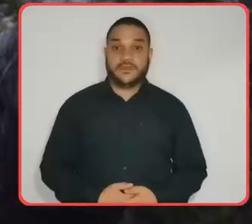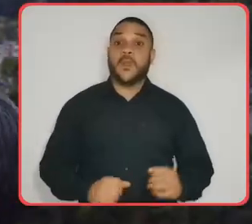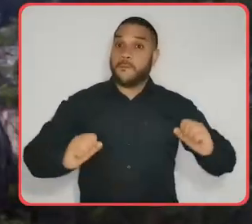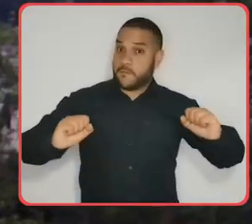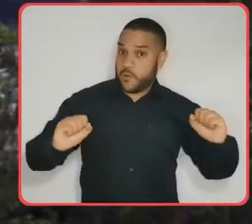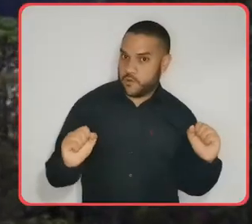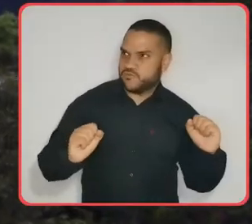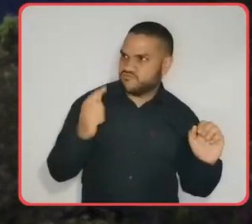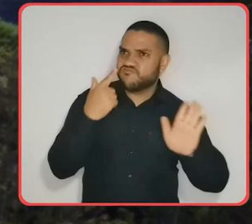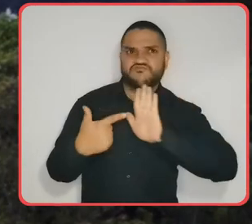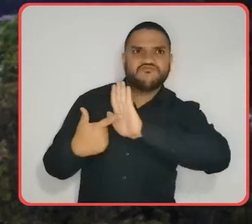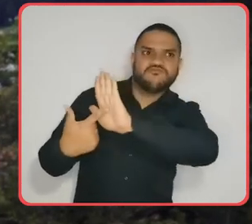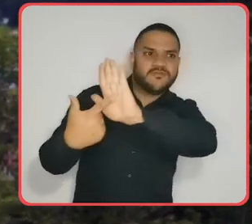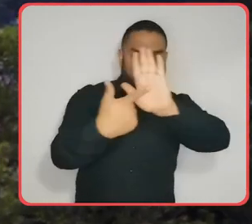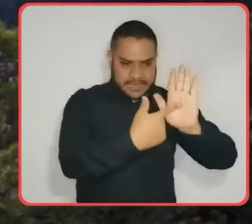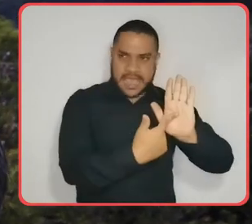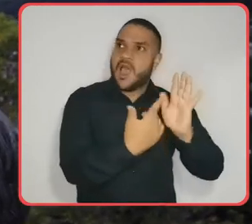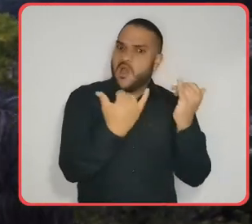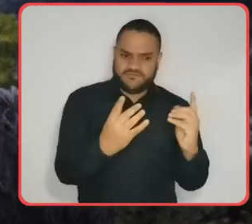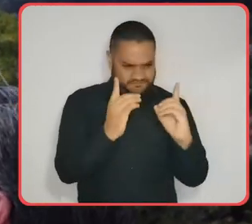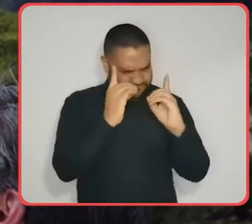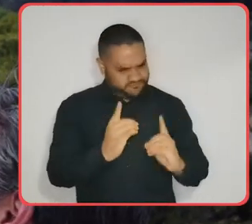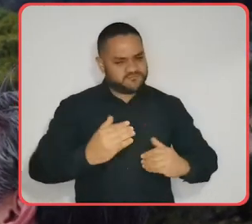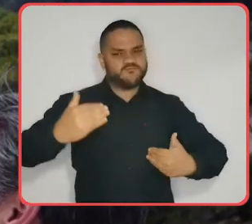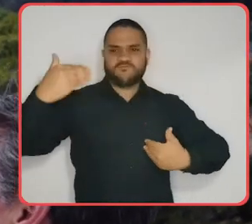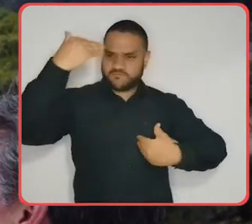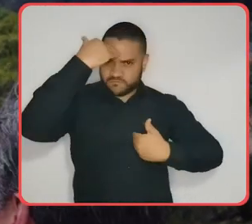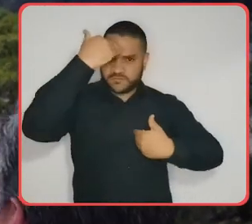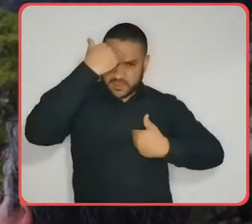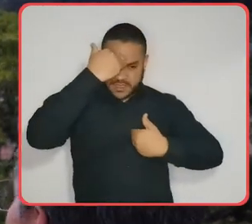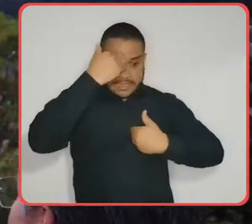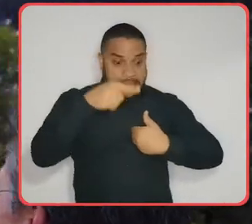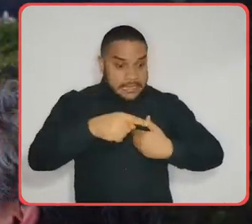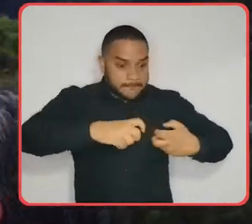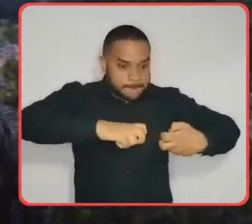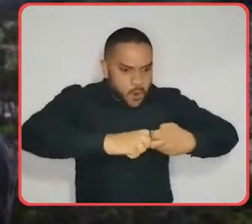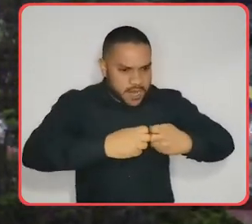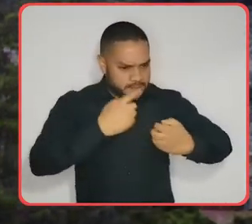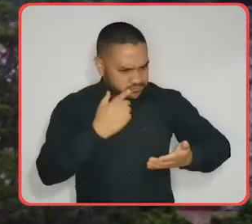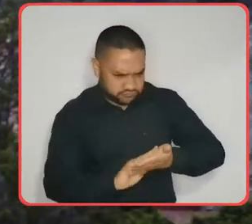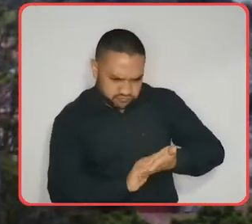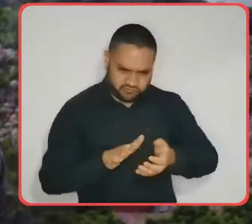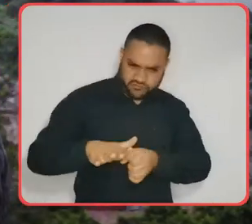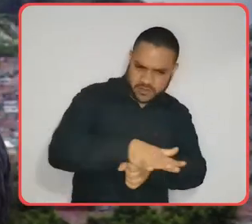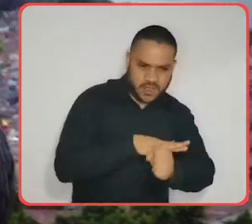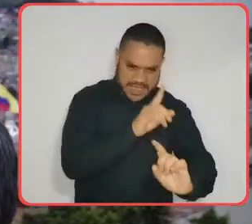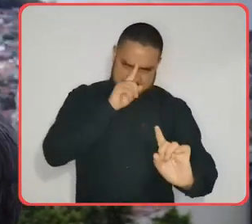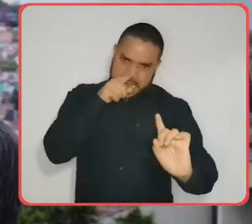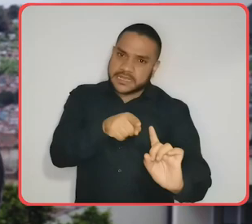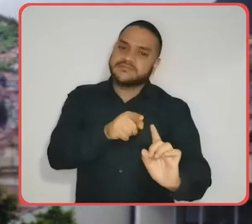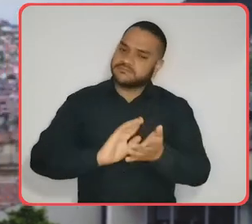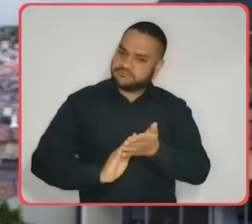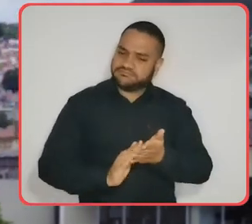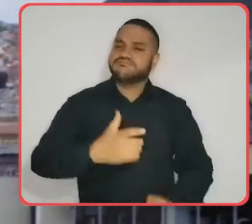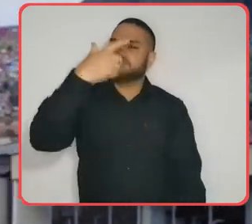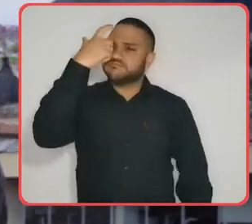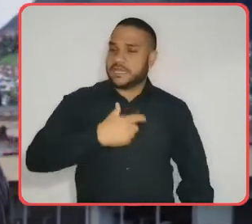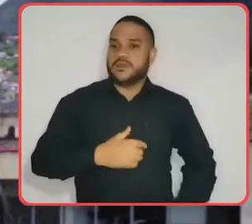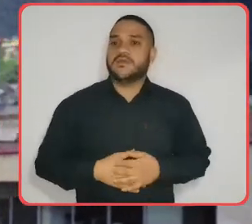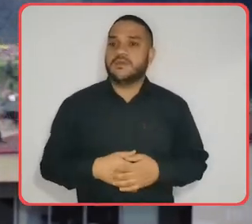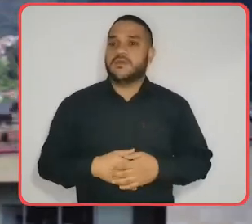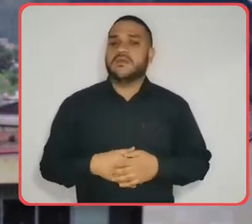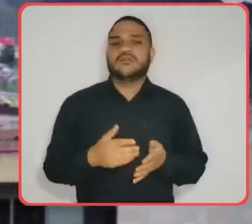Bogotá está demostrando que está tomando una decisión consciente, que se toma el problema en serio y que quiere resolverlo a fondo.